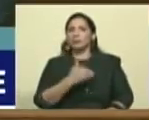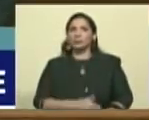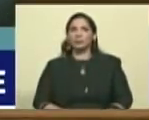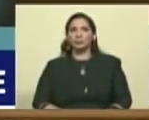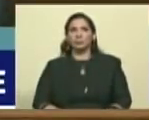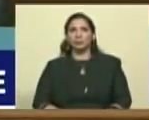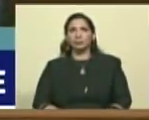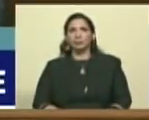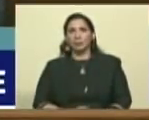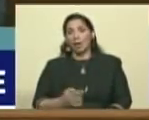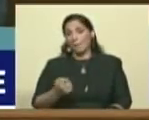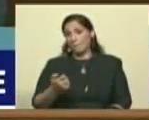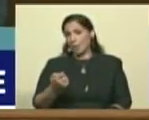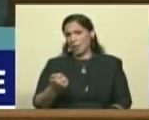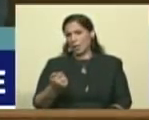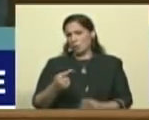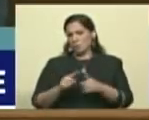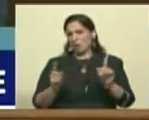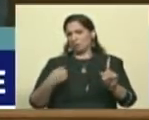Pequeño por la persona lo solucionamos.